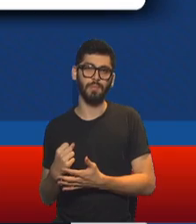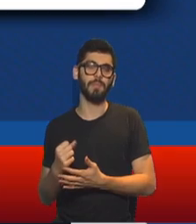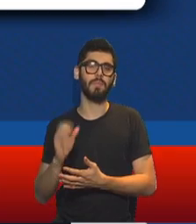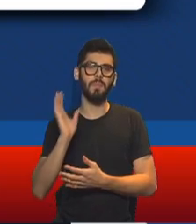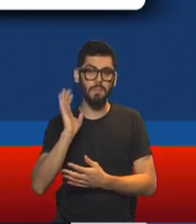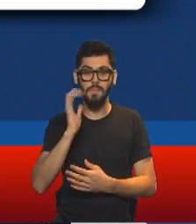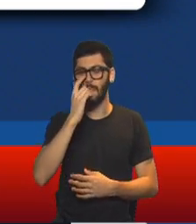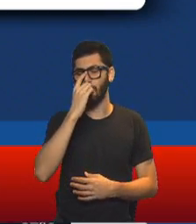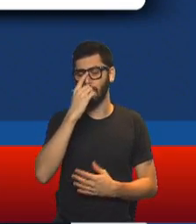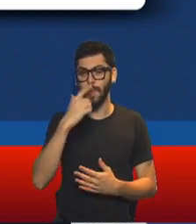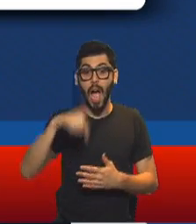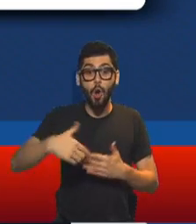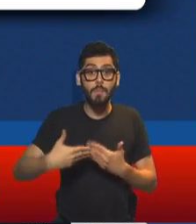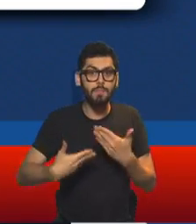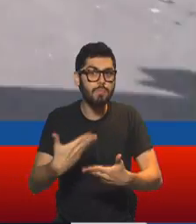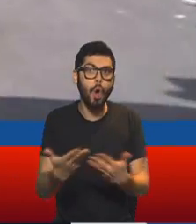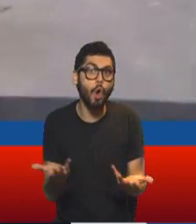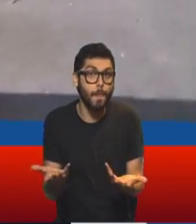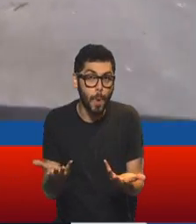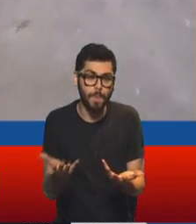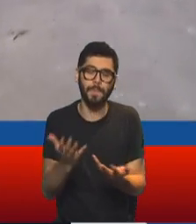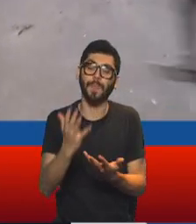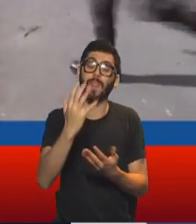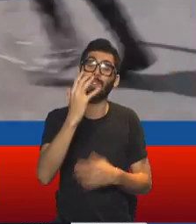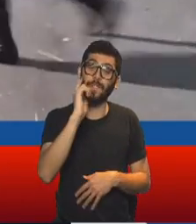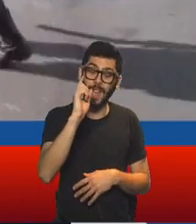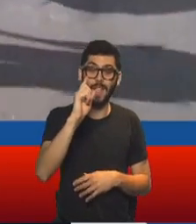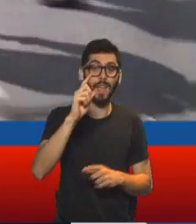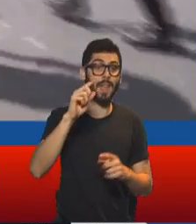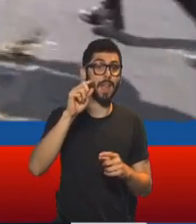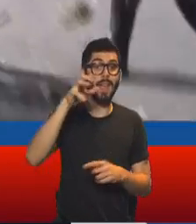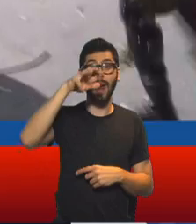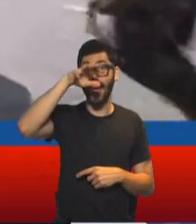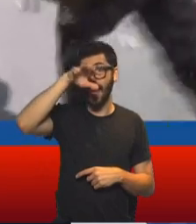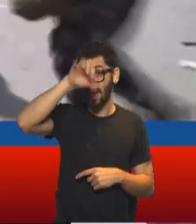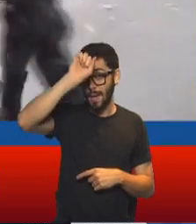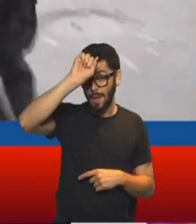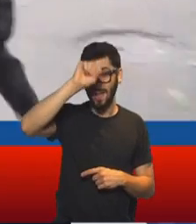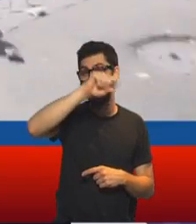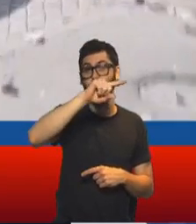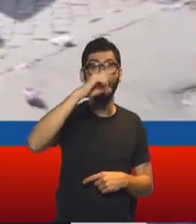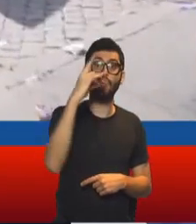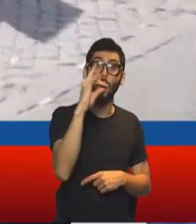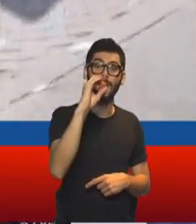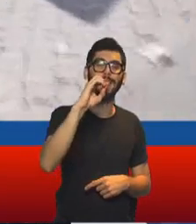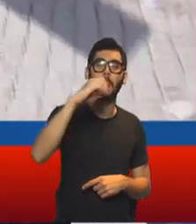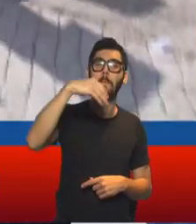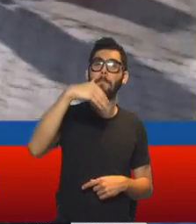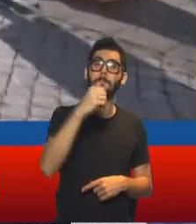Porque vos fijate que otra de las cosas que dice hoy el canciller boliviano, Maita,